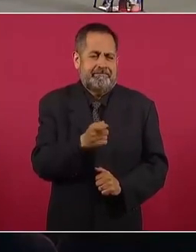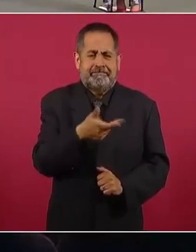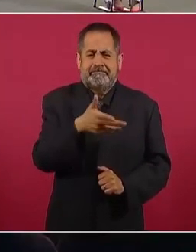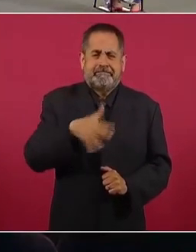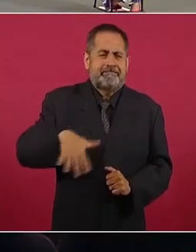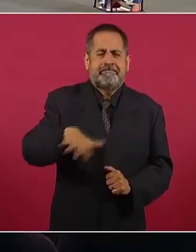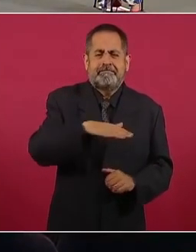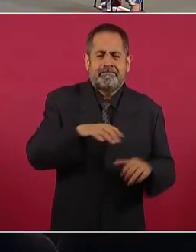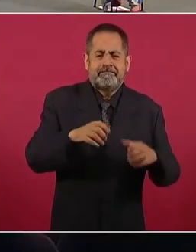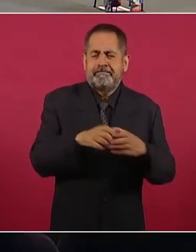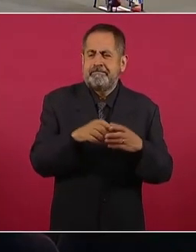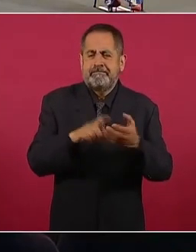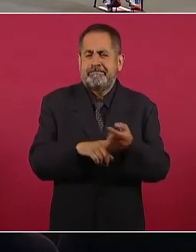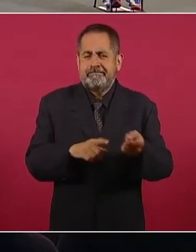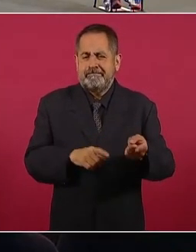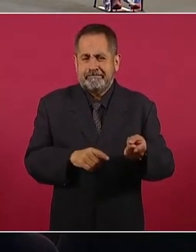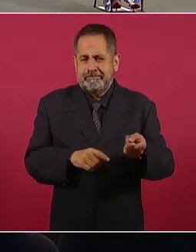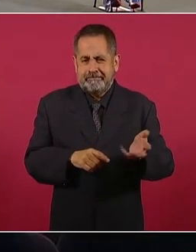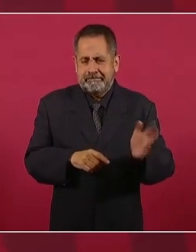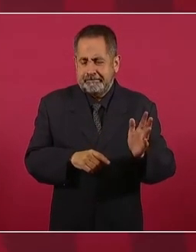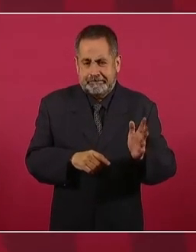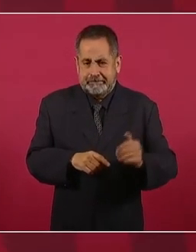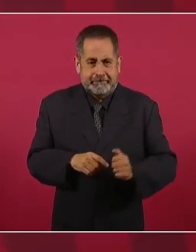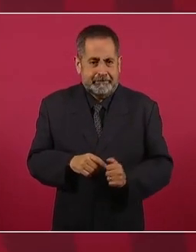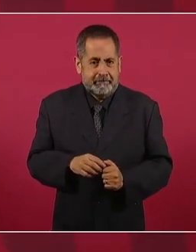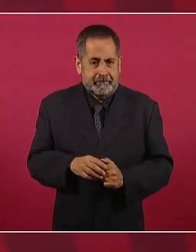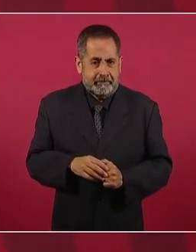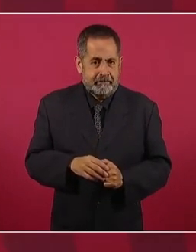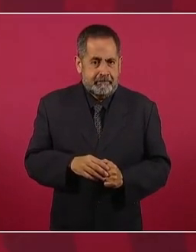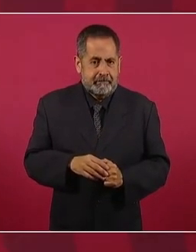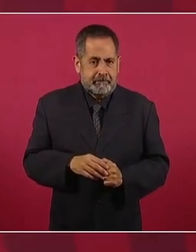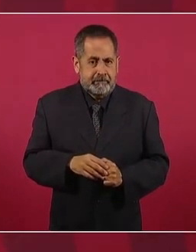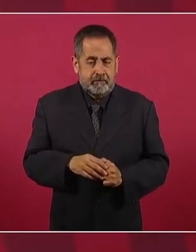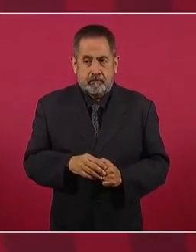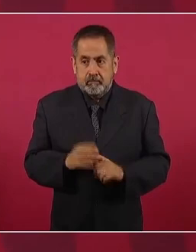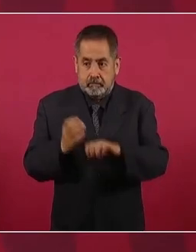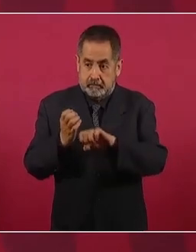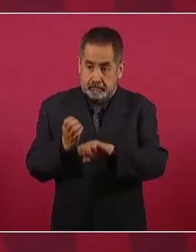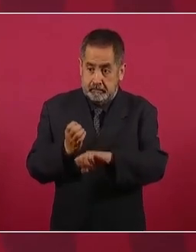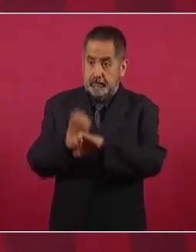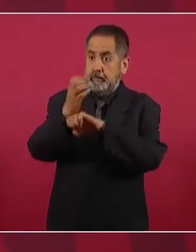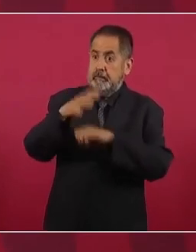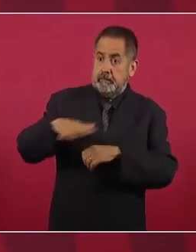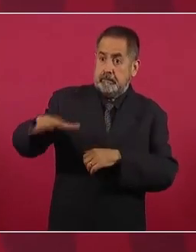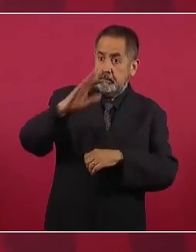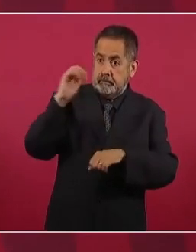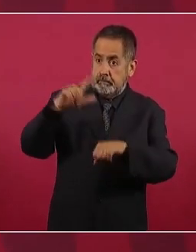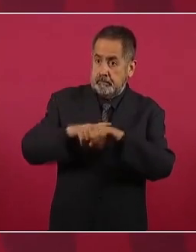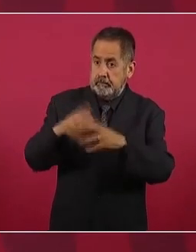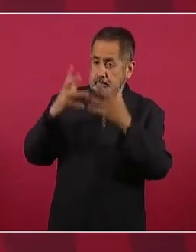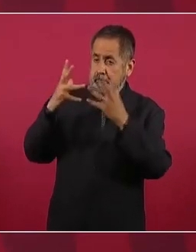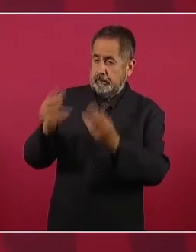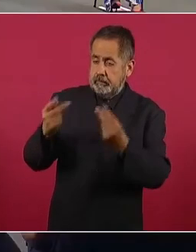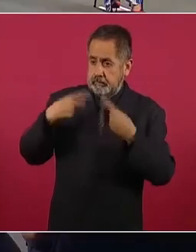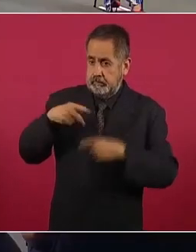a una entidad federativa con todo su pueblo.